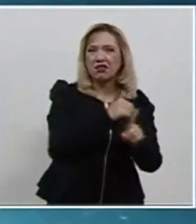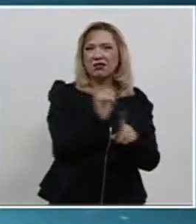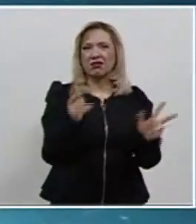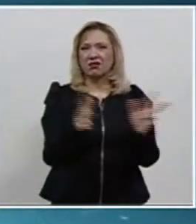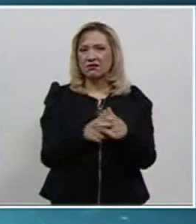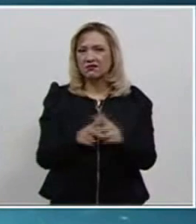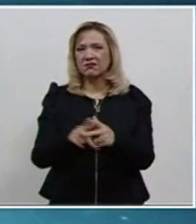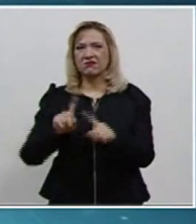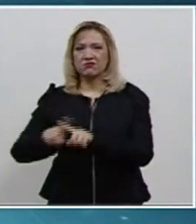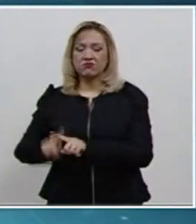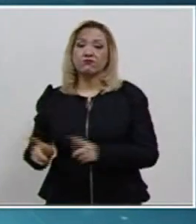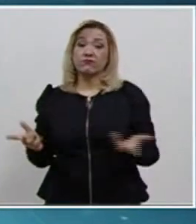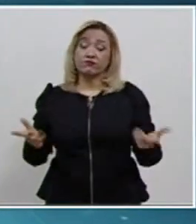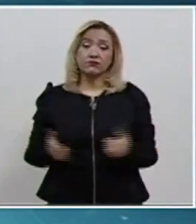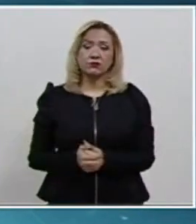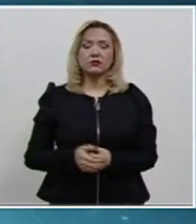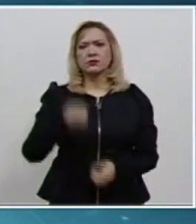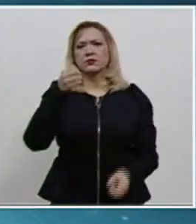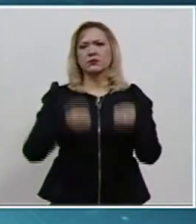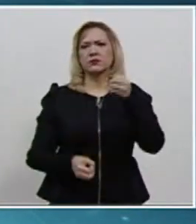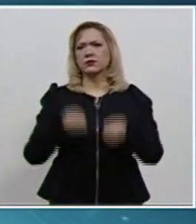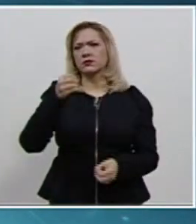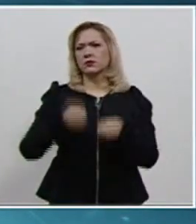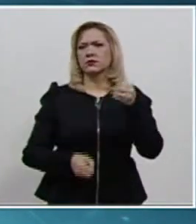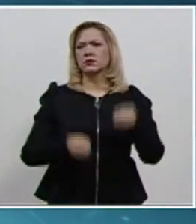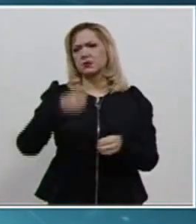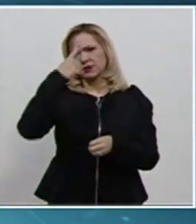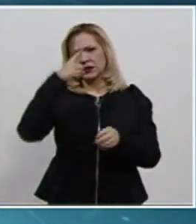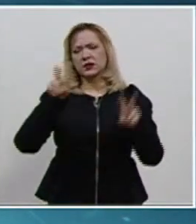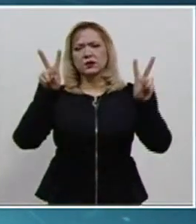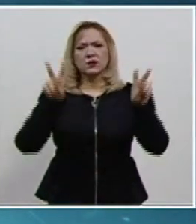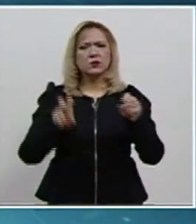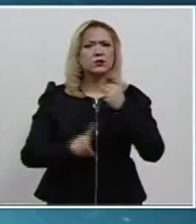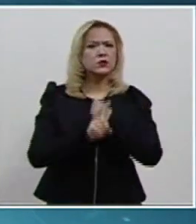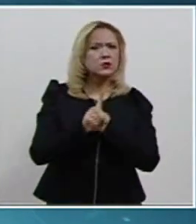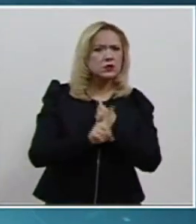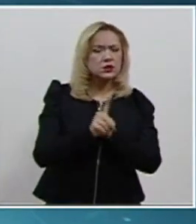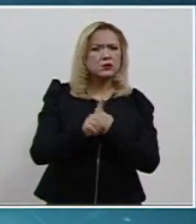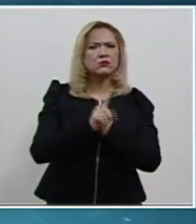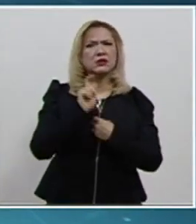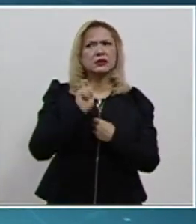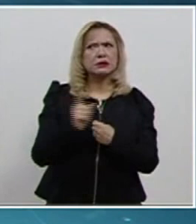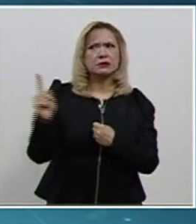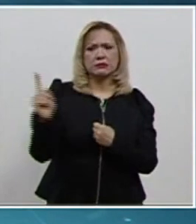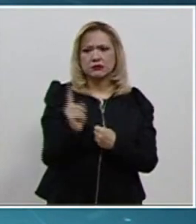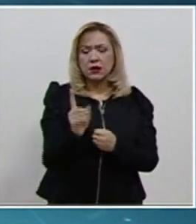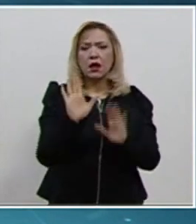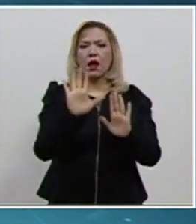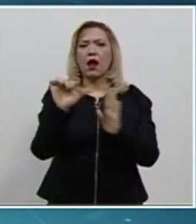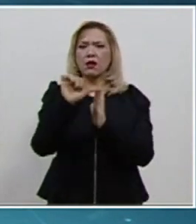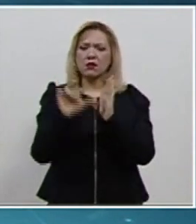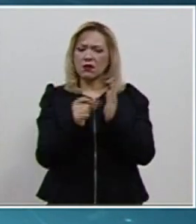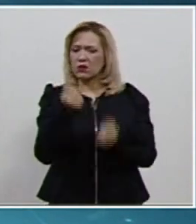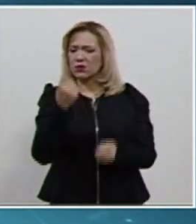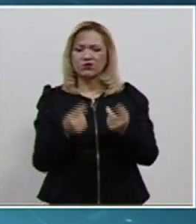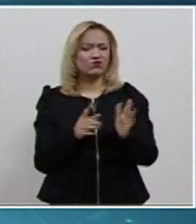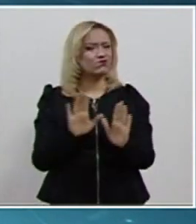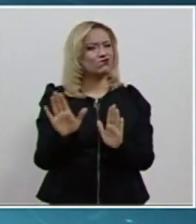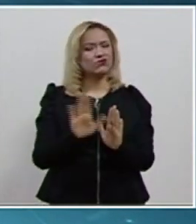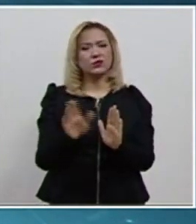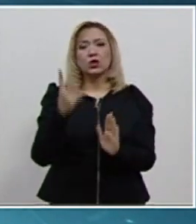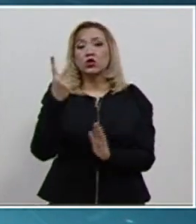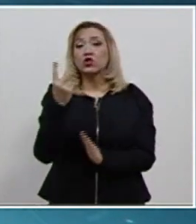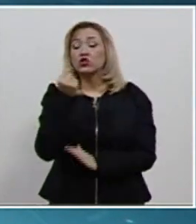Tribunal Laboral de Asuntos Individuales inaplicó artículos que regulan la prescripción para que dos infantes